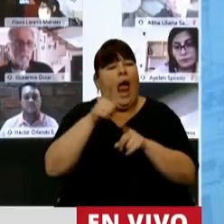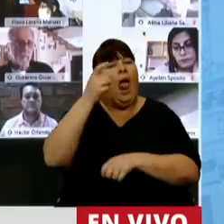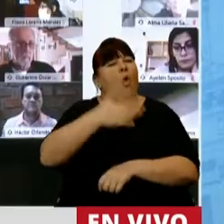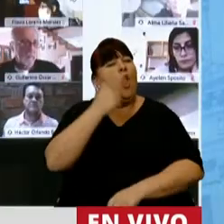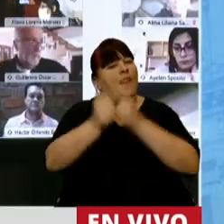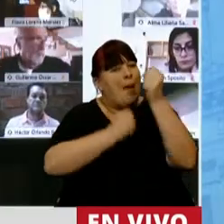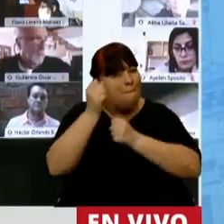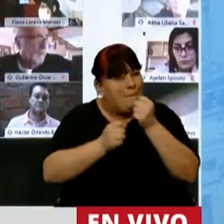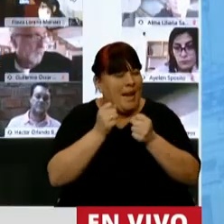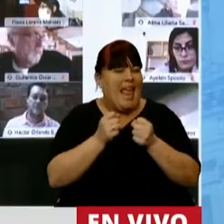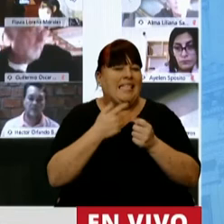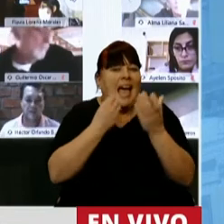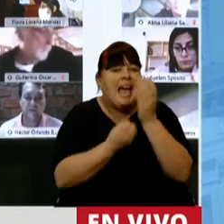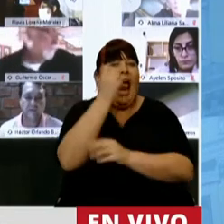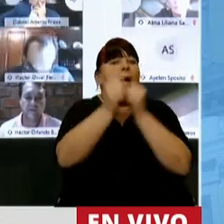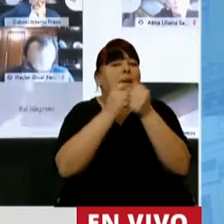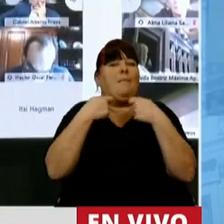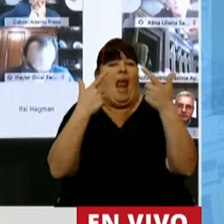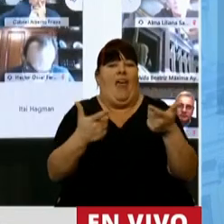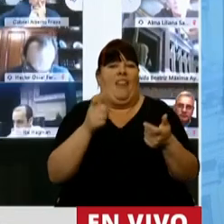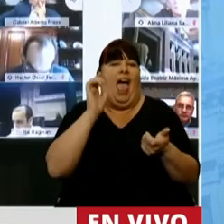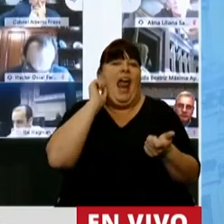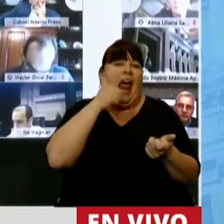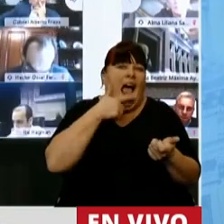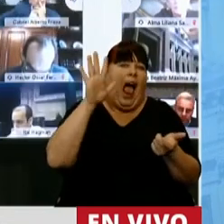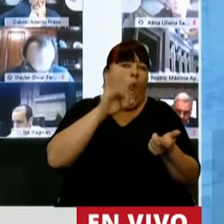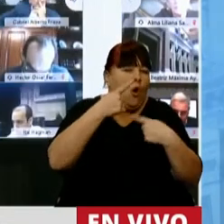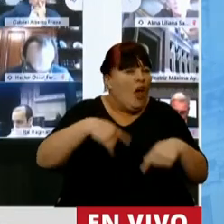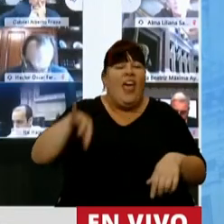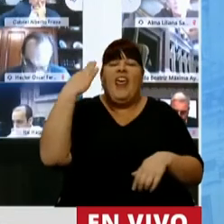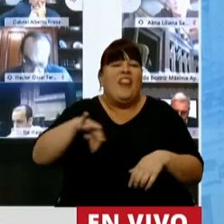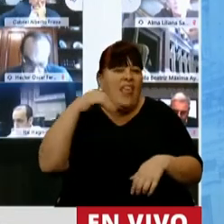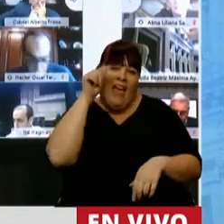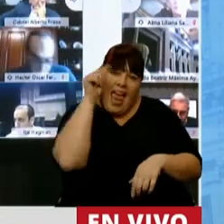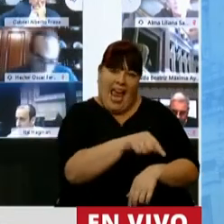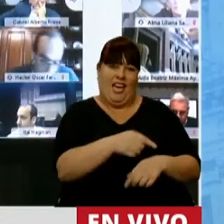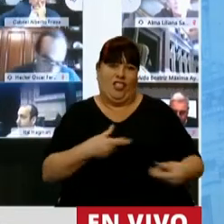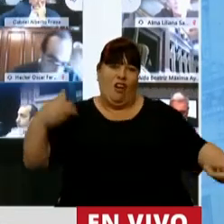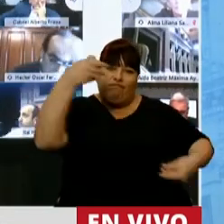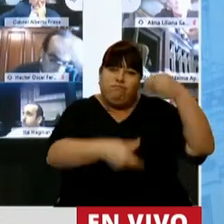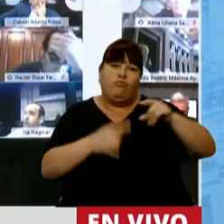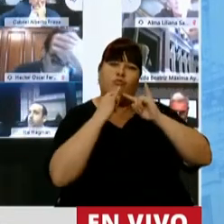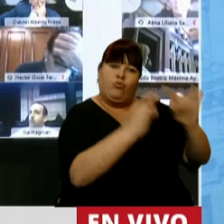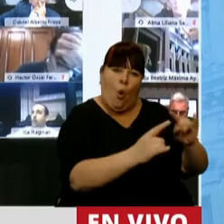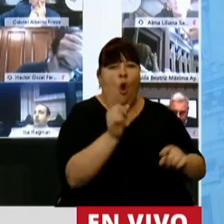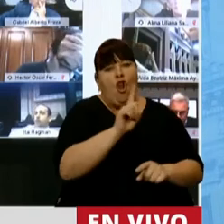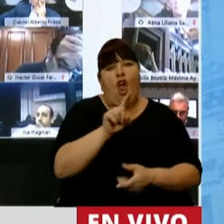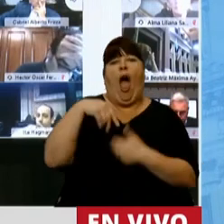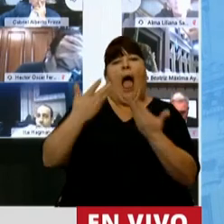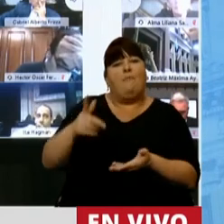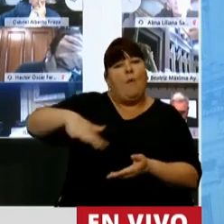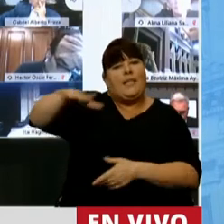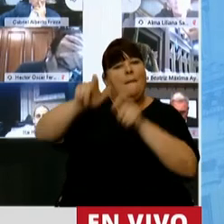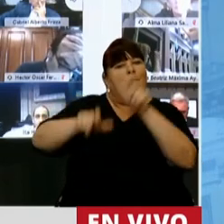los empresarios que hacen una empresa para proveer un servicio público tienen que hacer ellos sus inversiones y no pretender